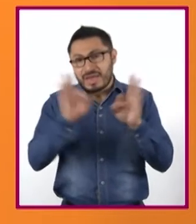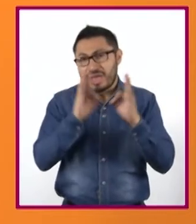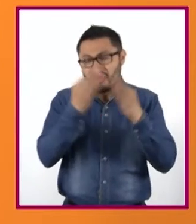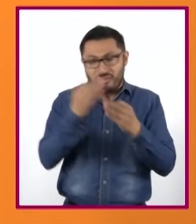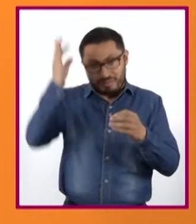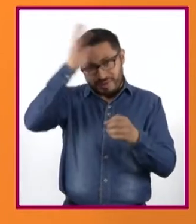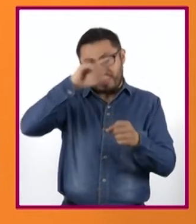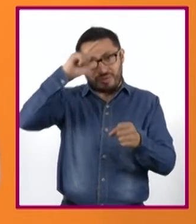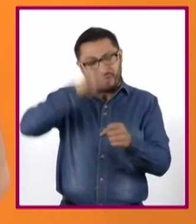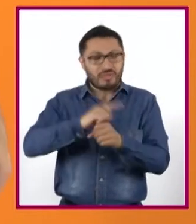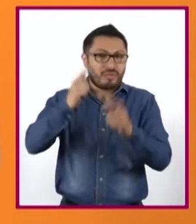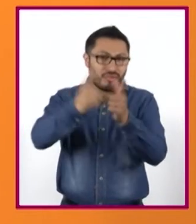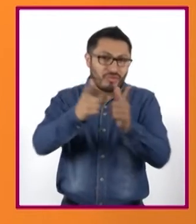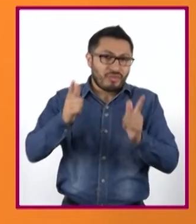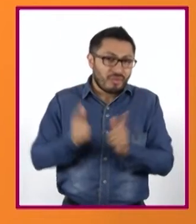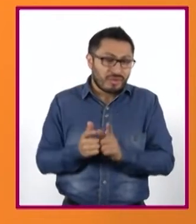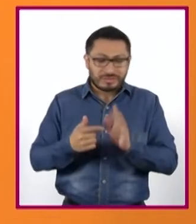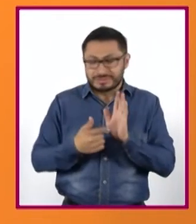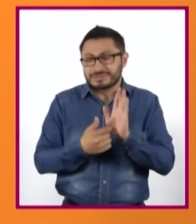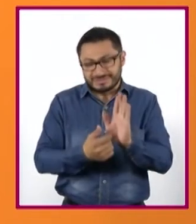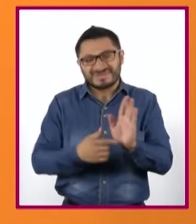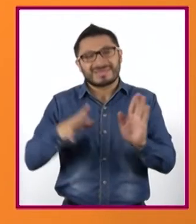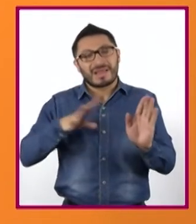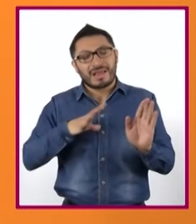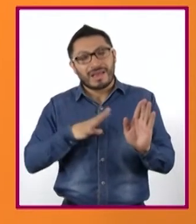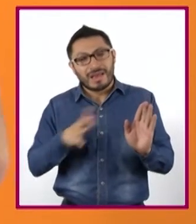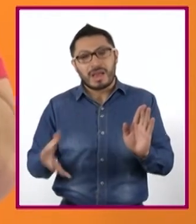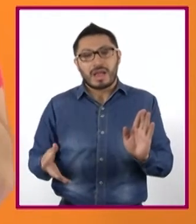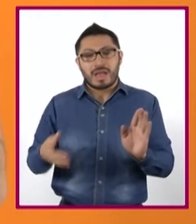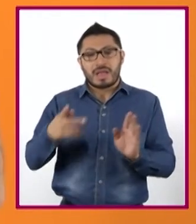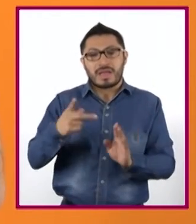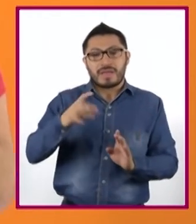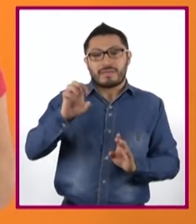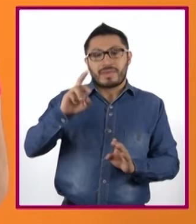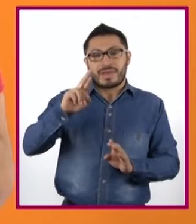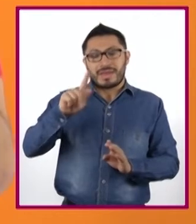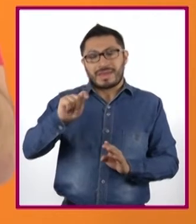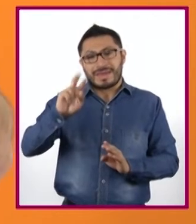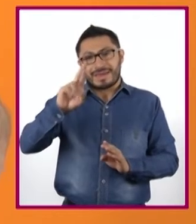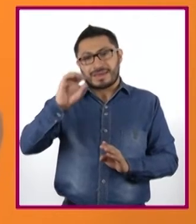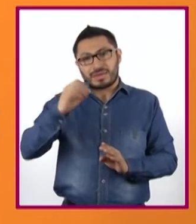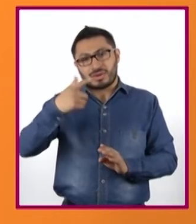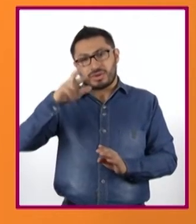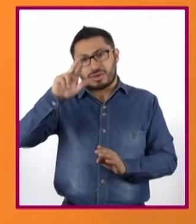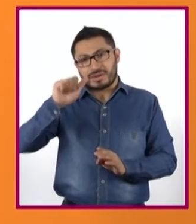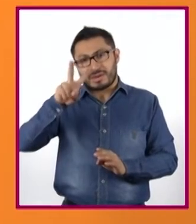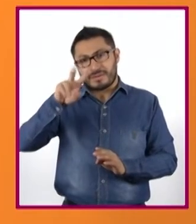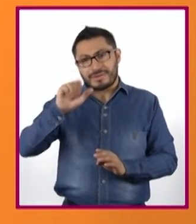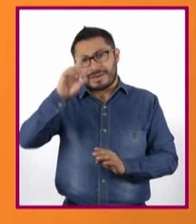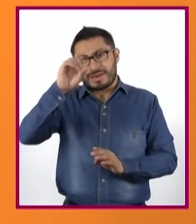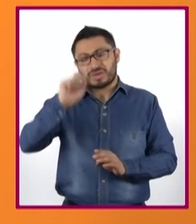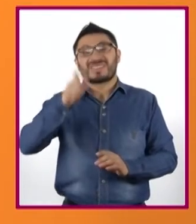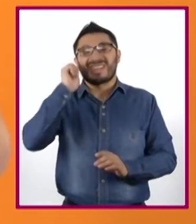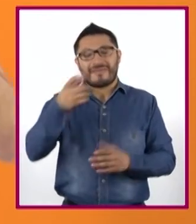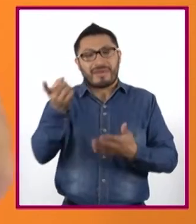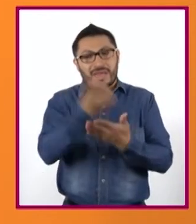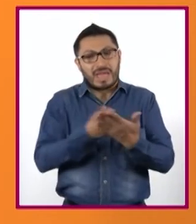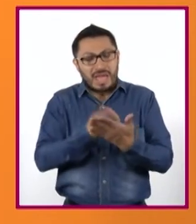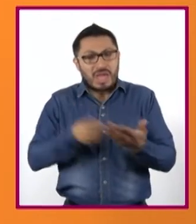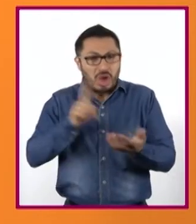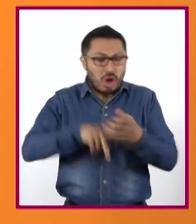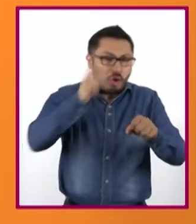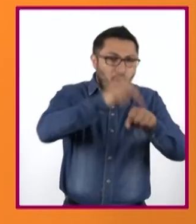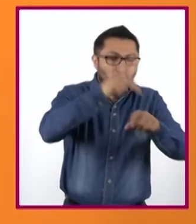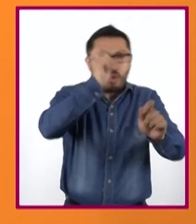cultural de estos grupos, pues se muestran petrograbados que son representaciones talladas en piedra. ¡Corre